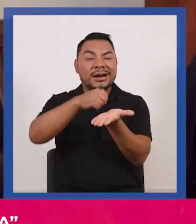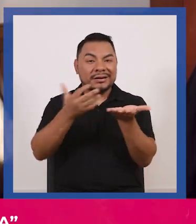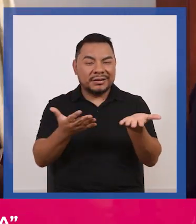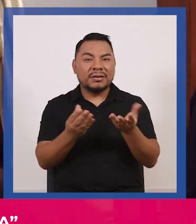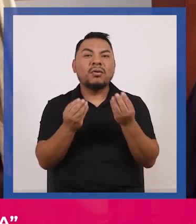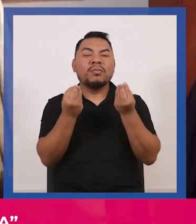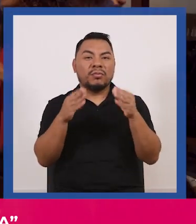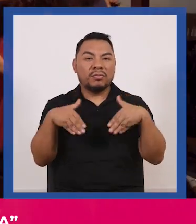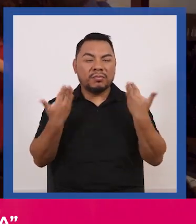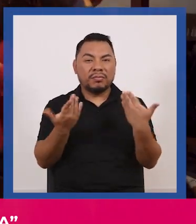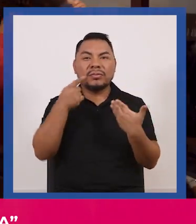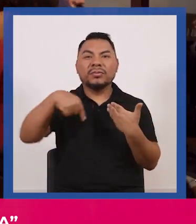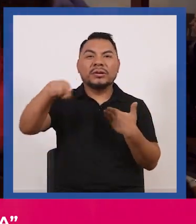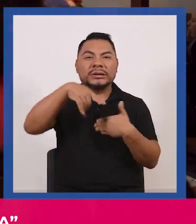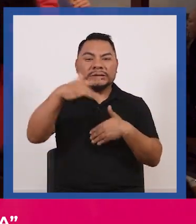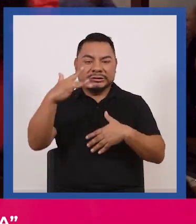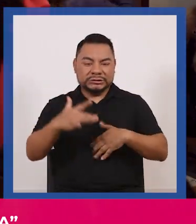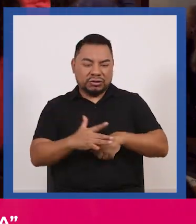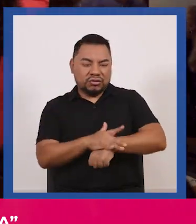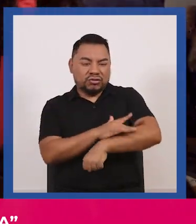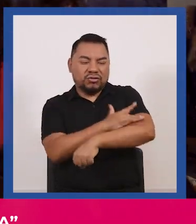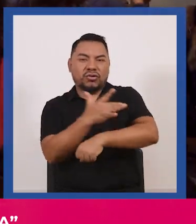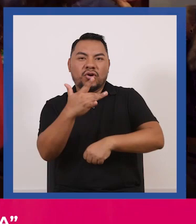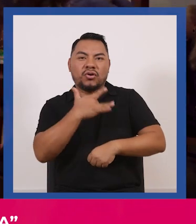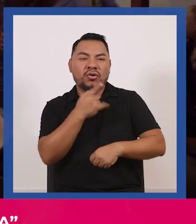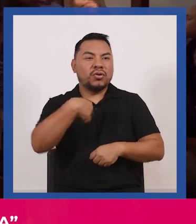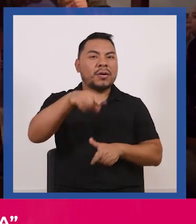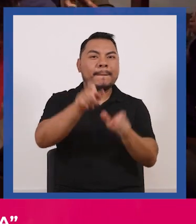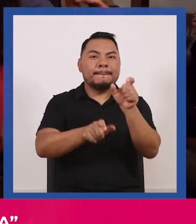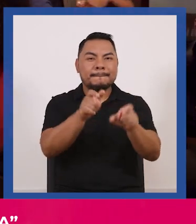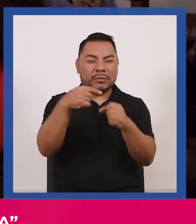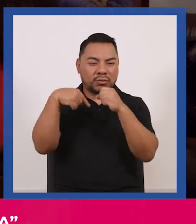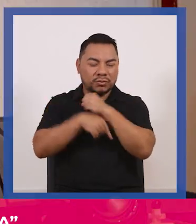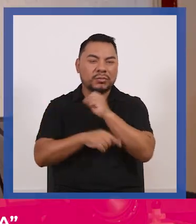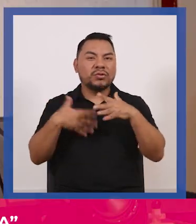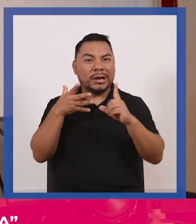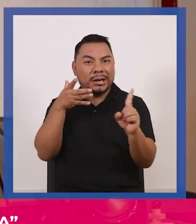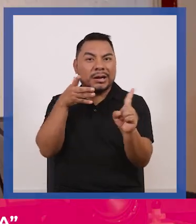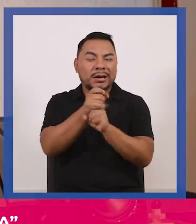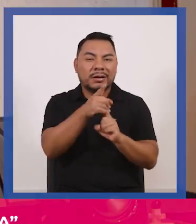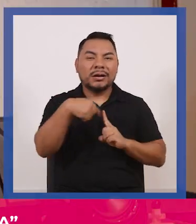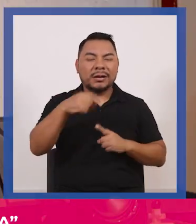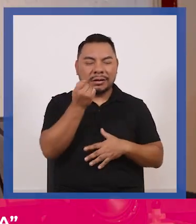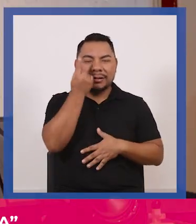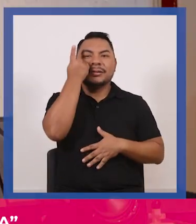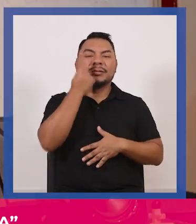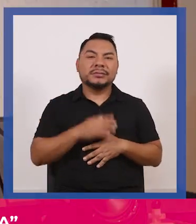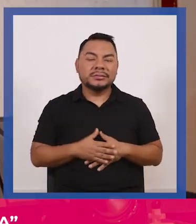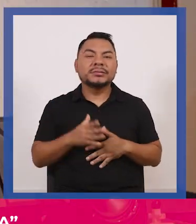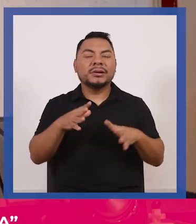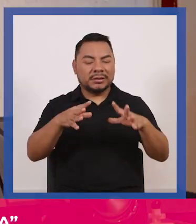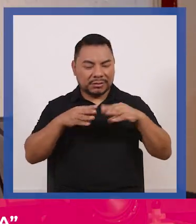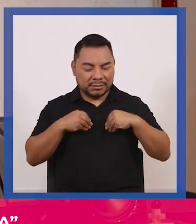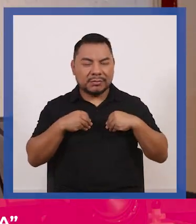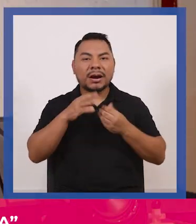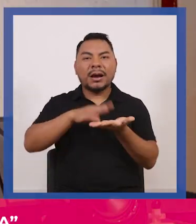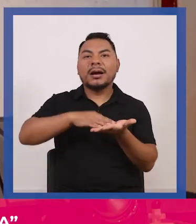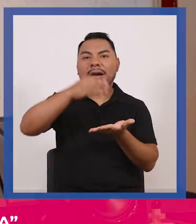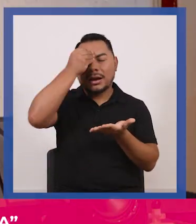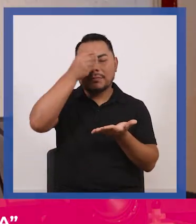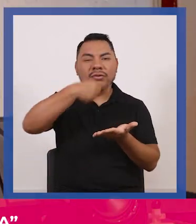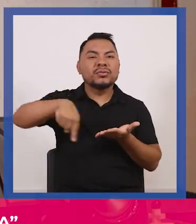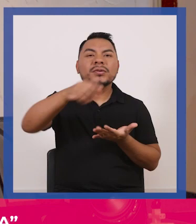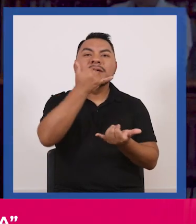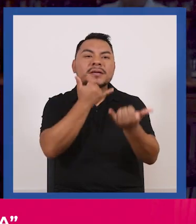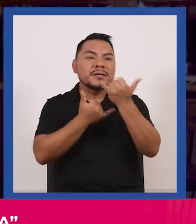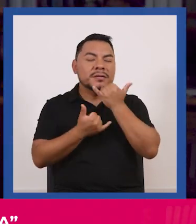arte de cómo puede tocar las fibras más sensibles de los seres humanos para lograr que nos aceptemos que reconozcamos y aprendamos